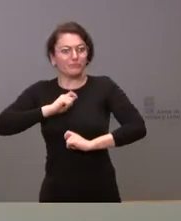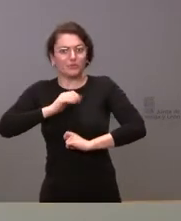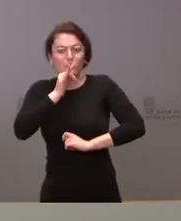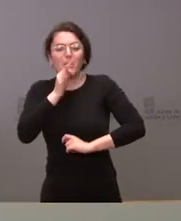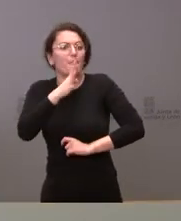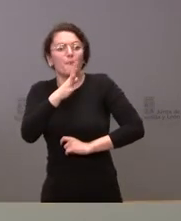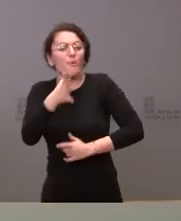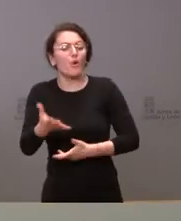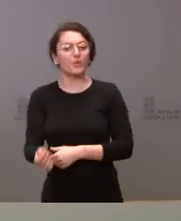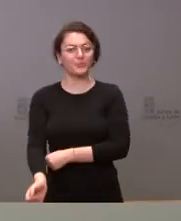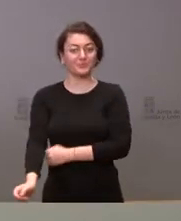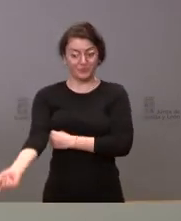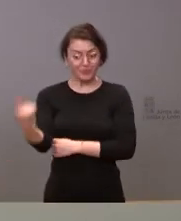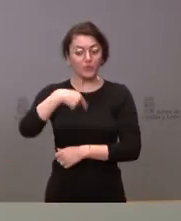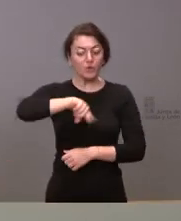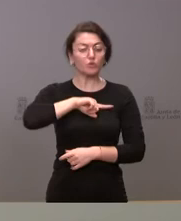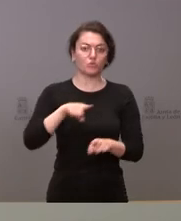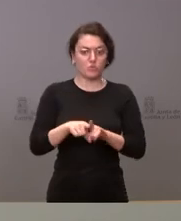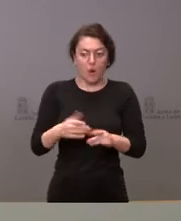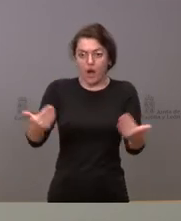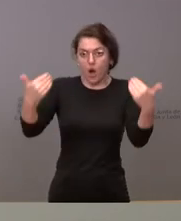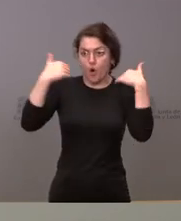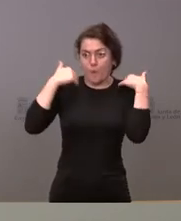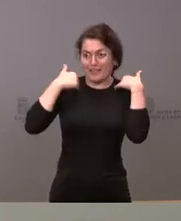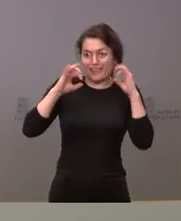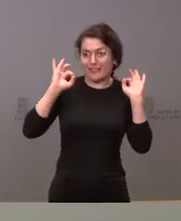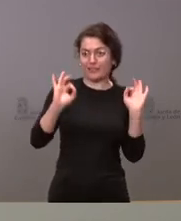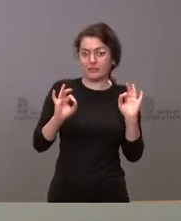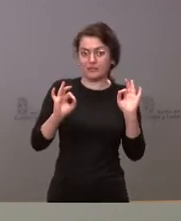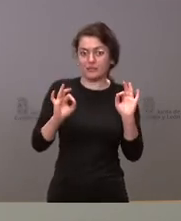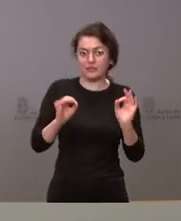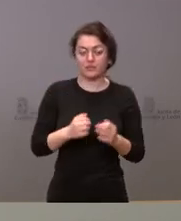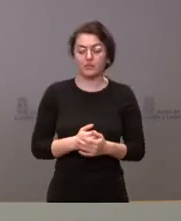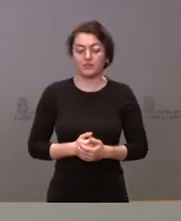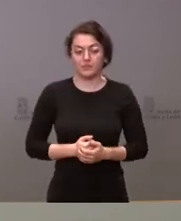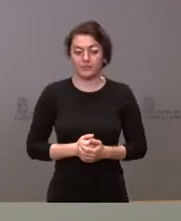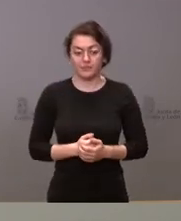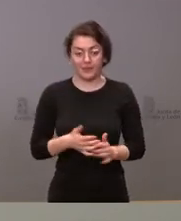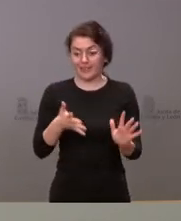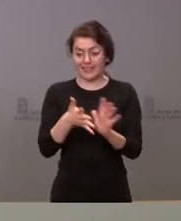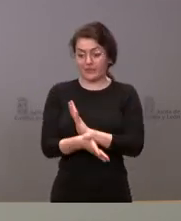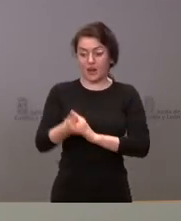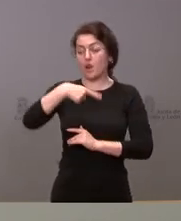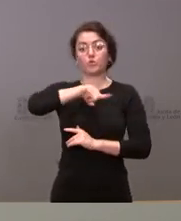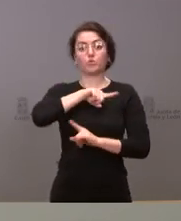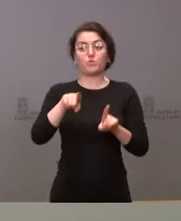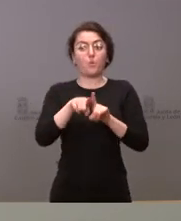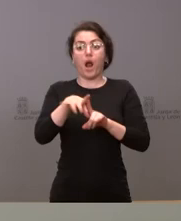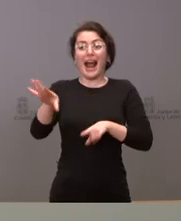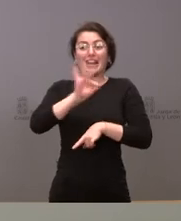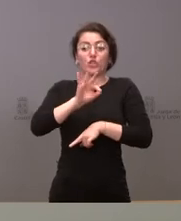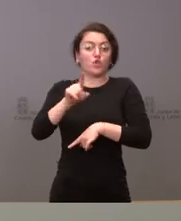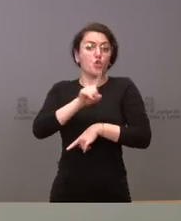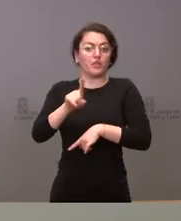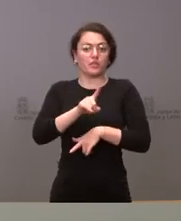Bueno nosotros como Junta de Castilla y León tenemos las comillas que tenemos y por tanto no nos corresponde a nosotros esa decisión ni siquiera nos